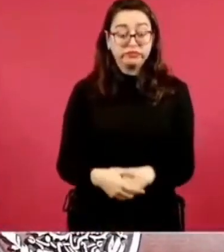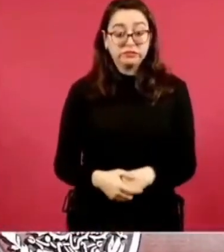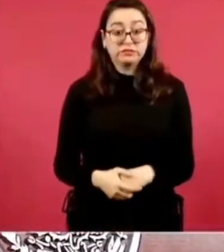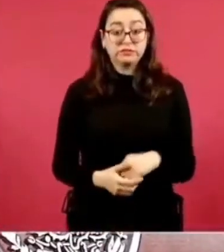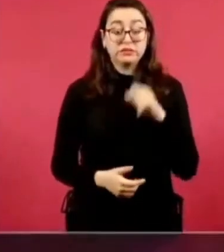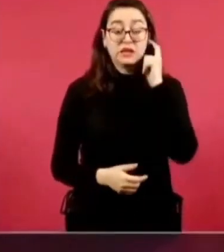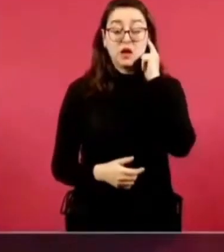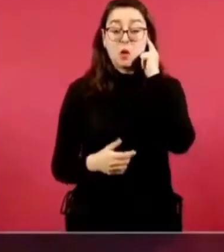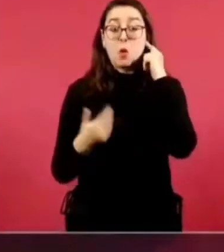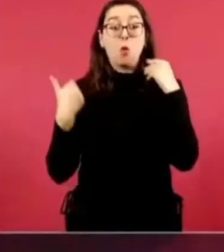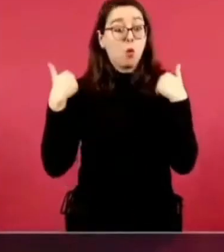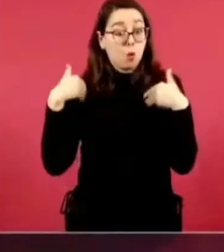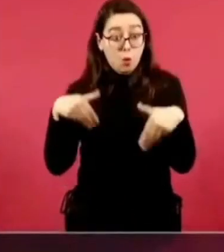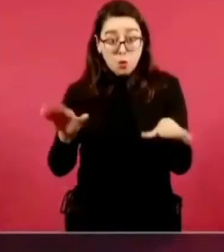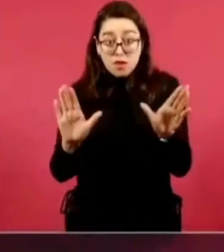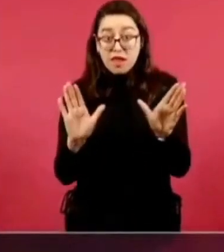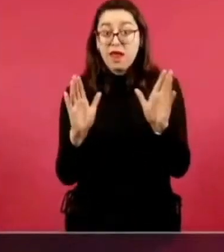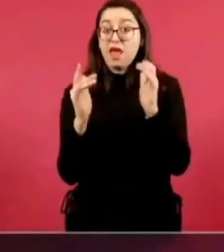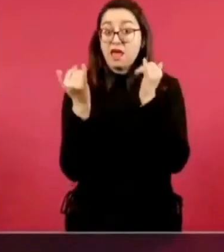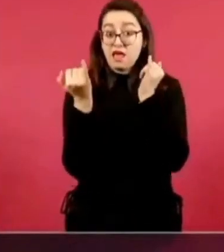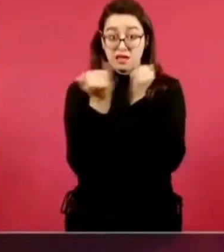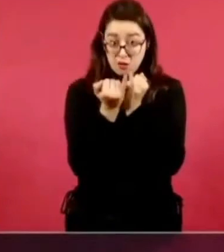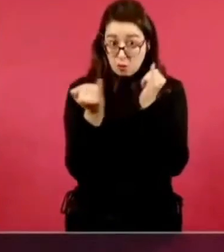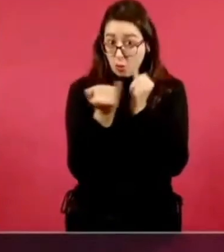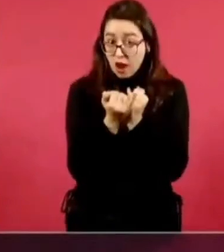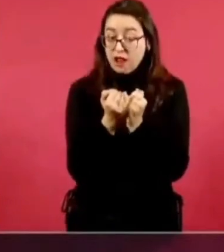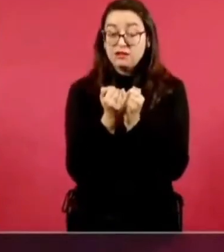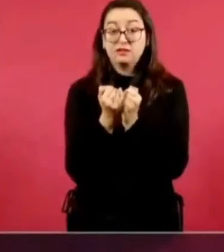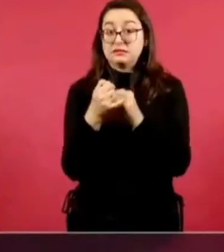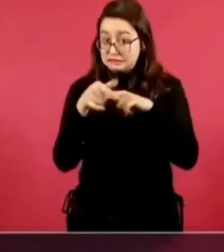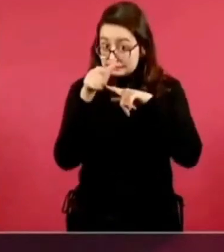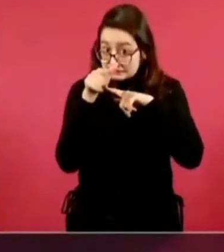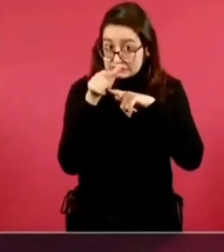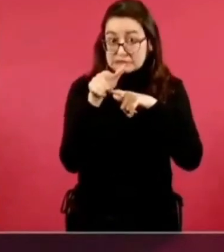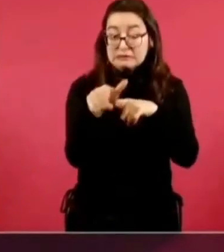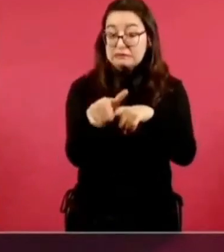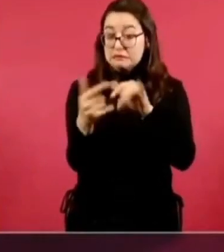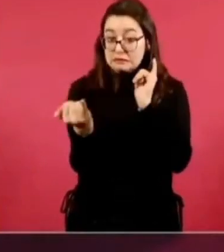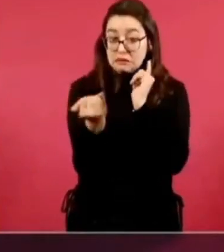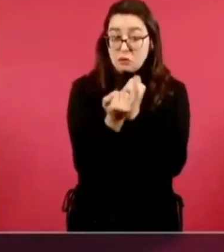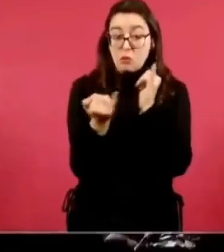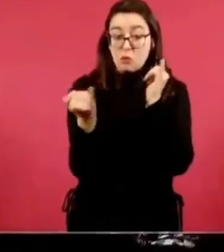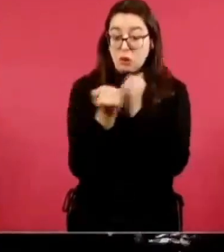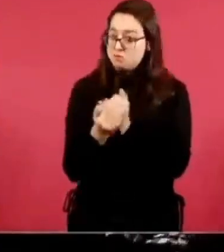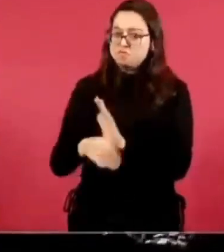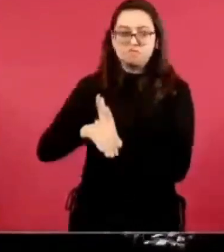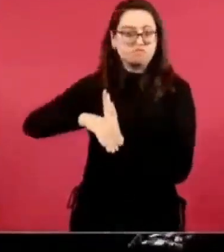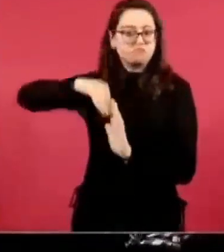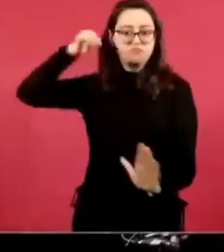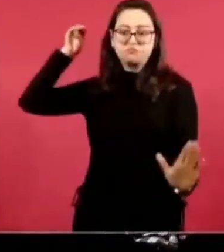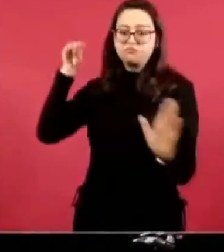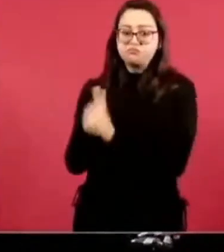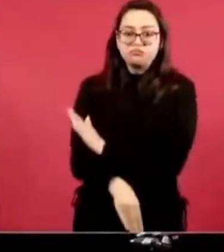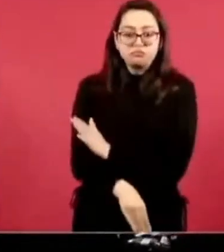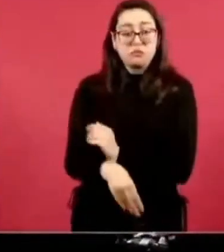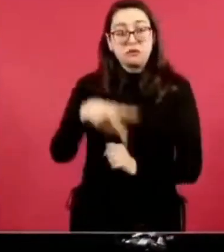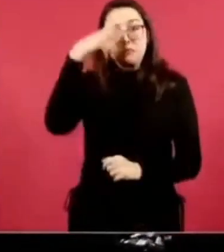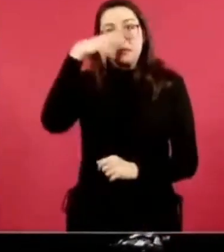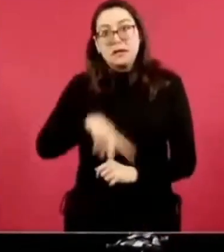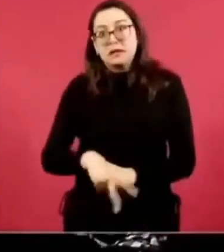crudo, estaríamos importando petróleo crudo,